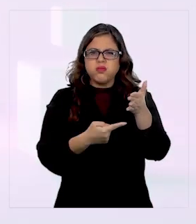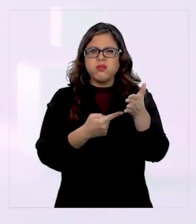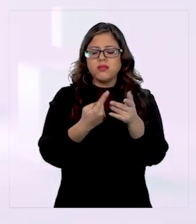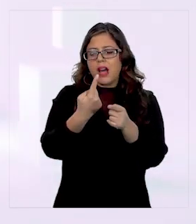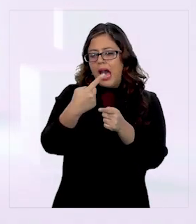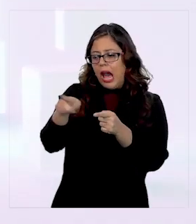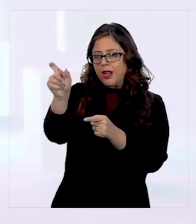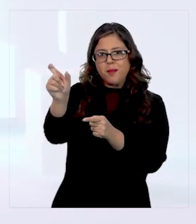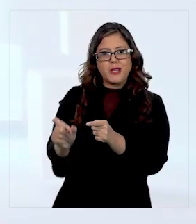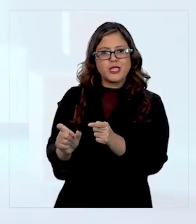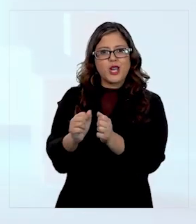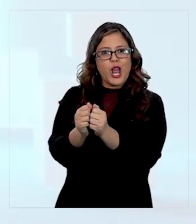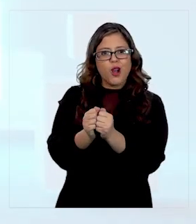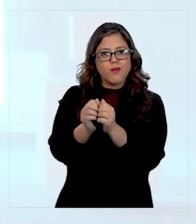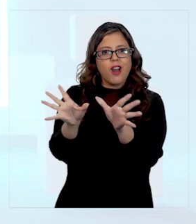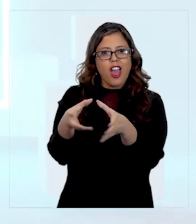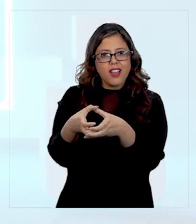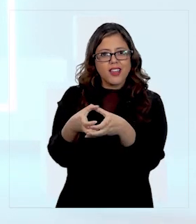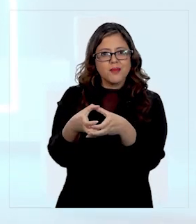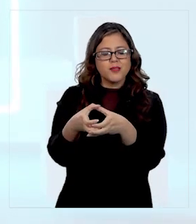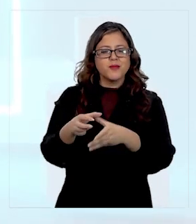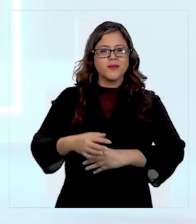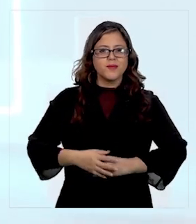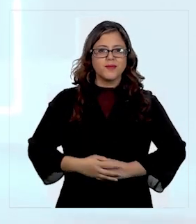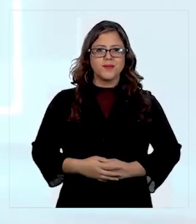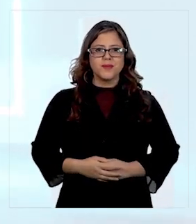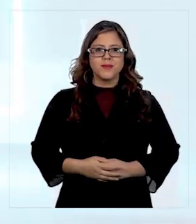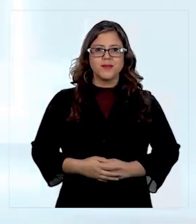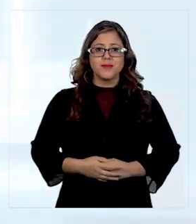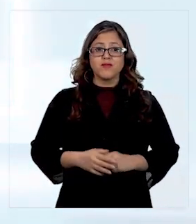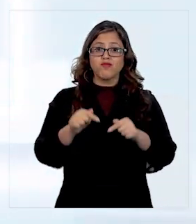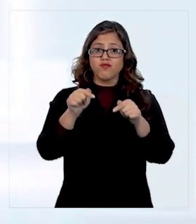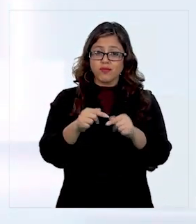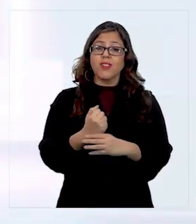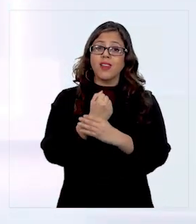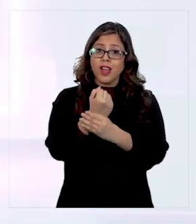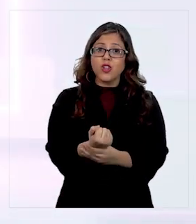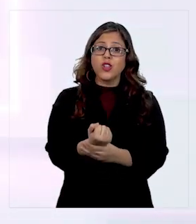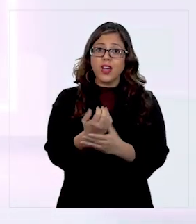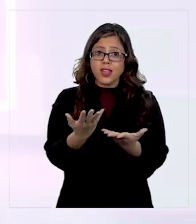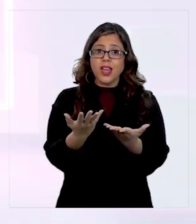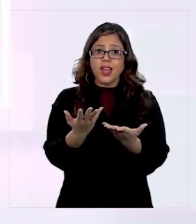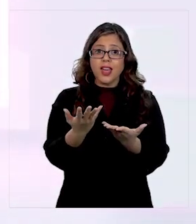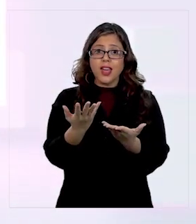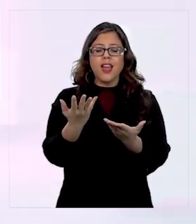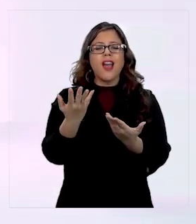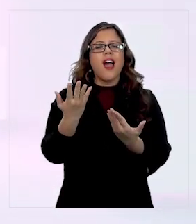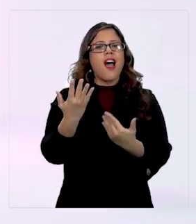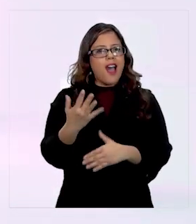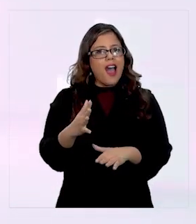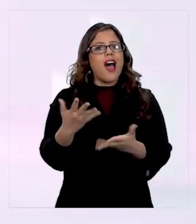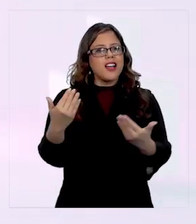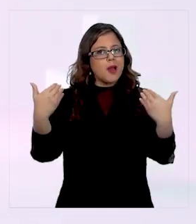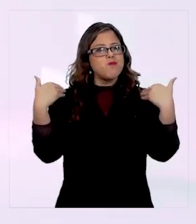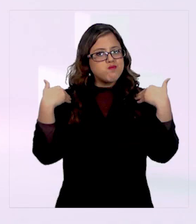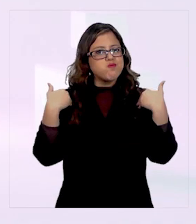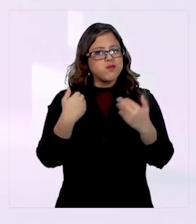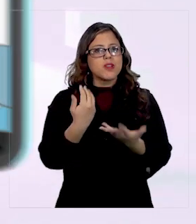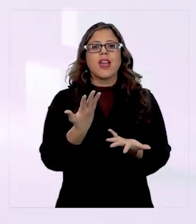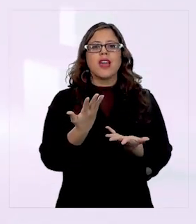a una compañera o compañero de equipo. Esto servirá para poner en práctica tus propias palabras.